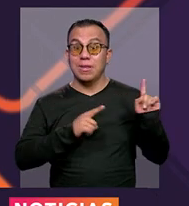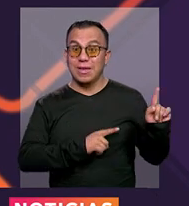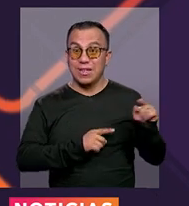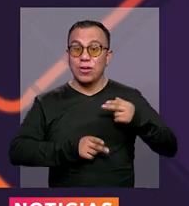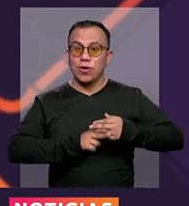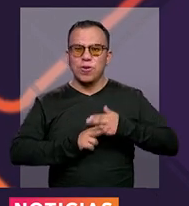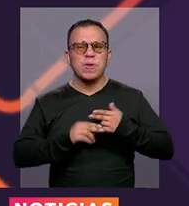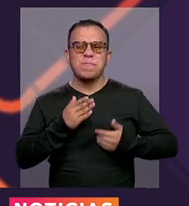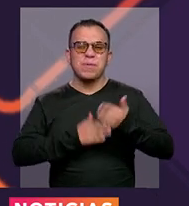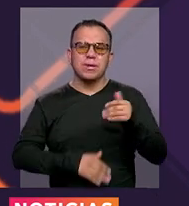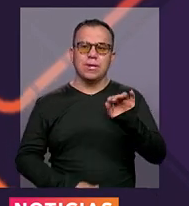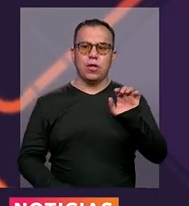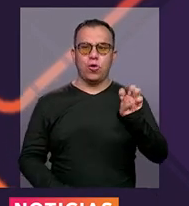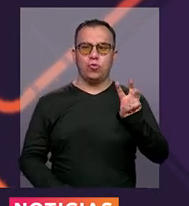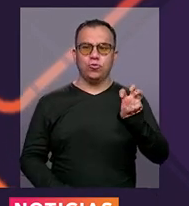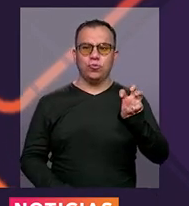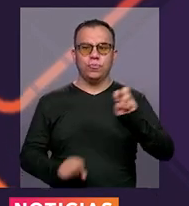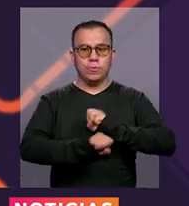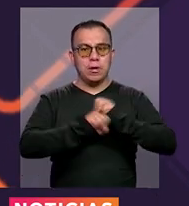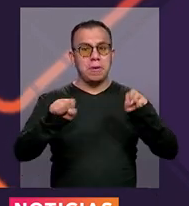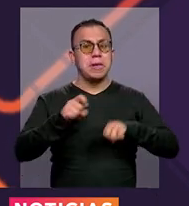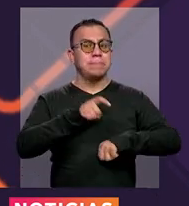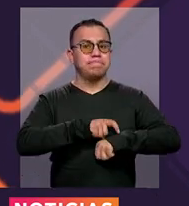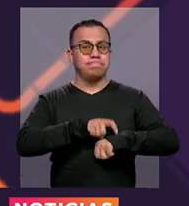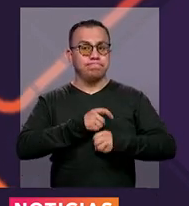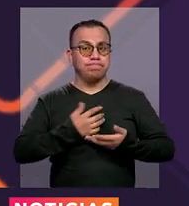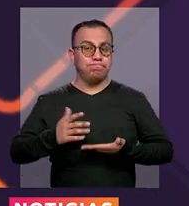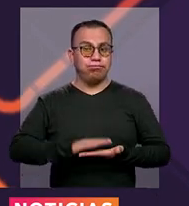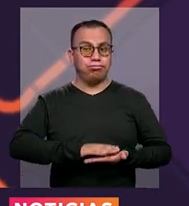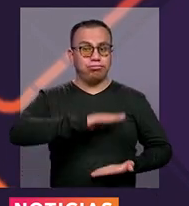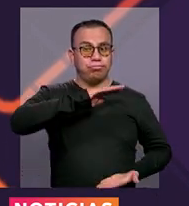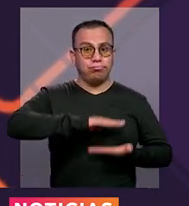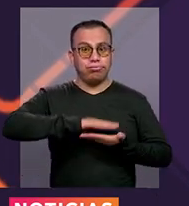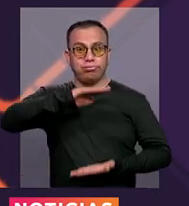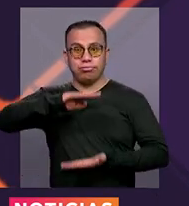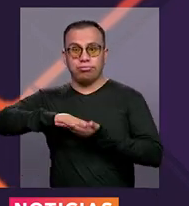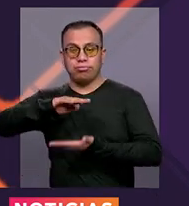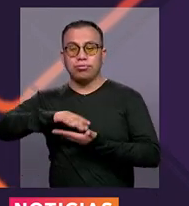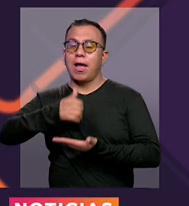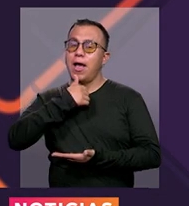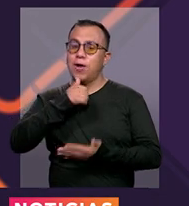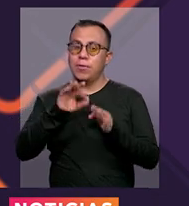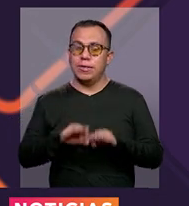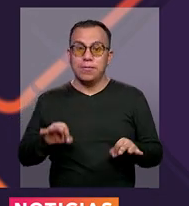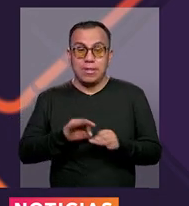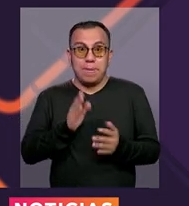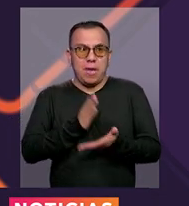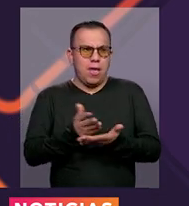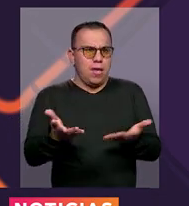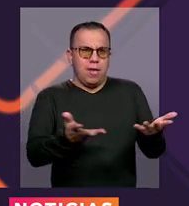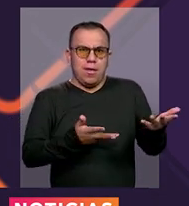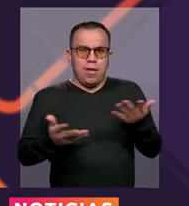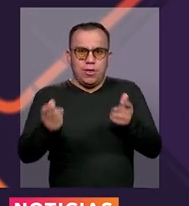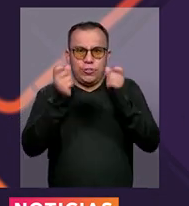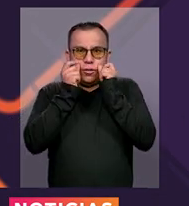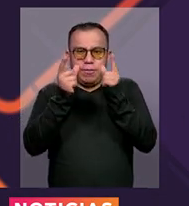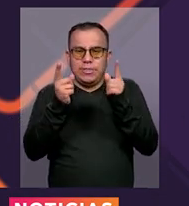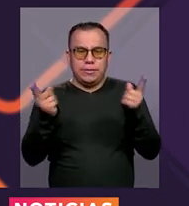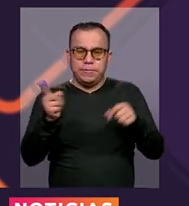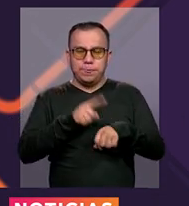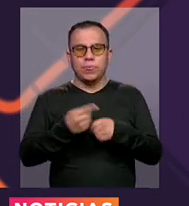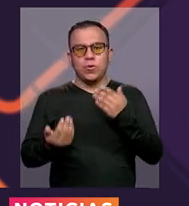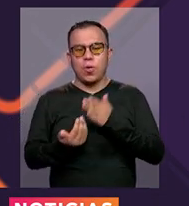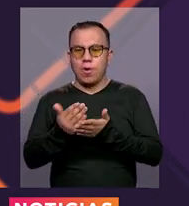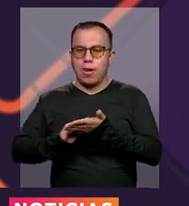Oriental. Será desde las 8 de la mañana. Tienen tiempo para que vayan recolectando el presidado líquido. Y no los sorprenda este corte de agua. Será por